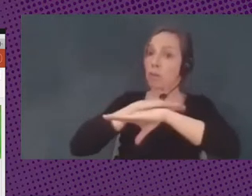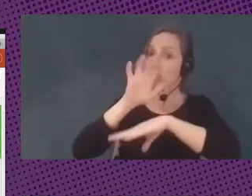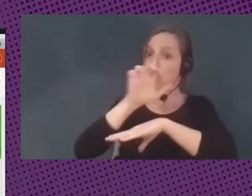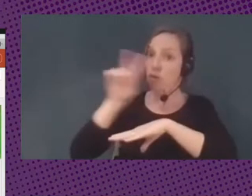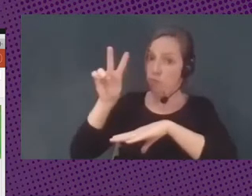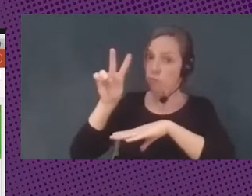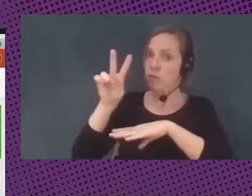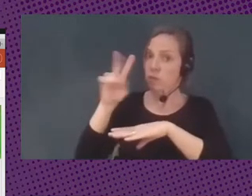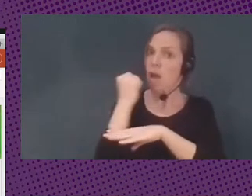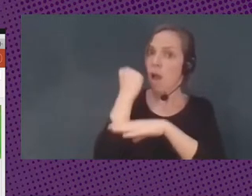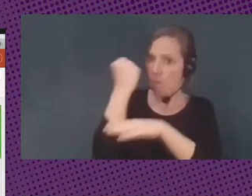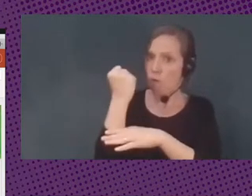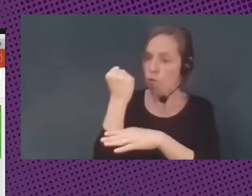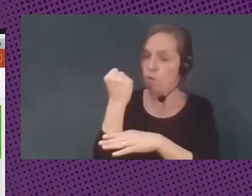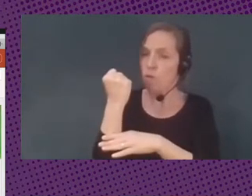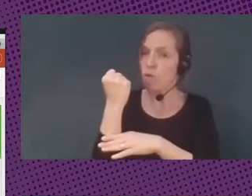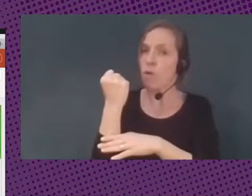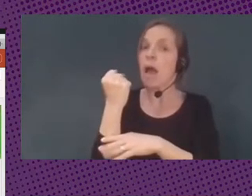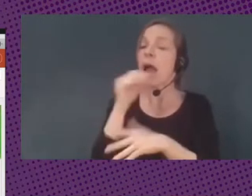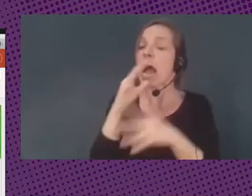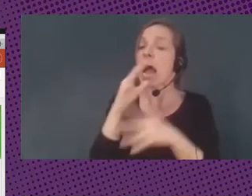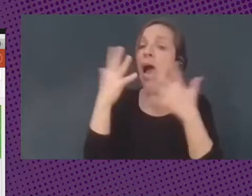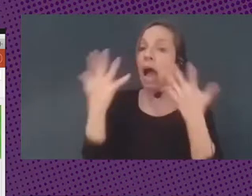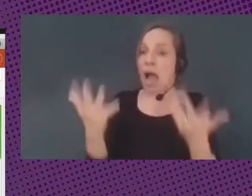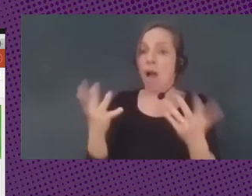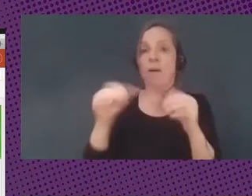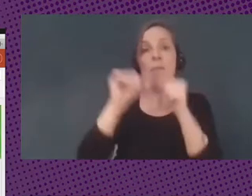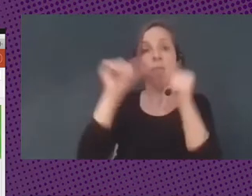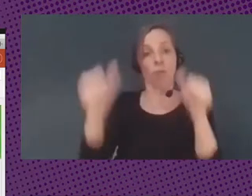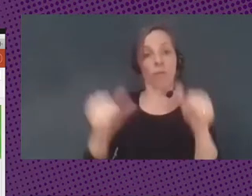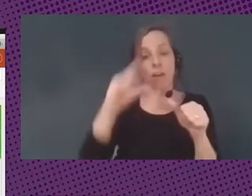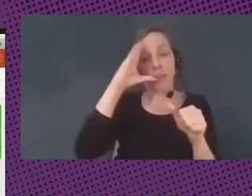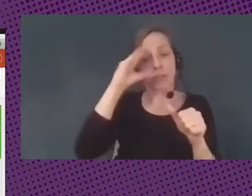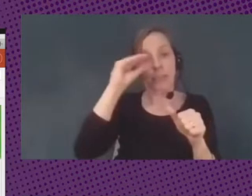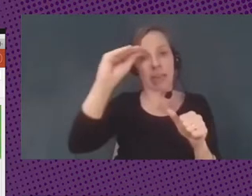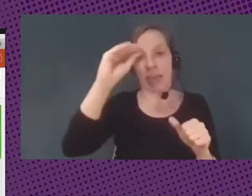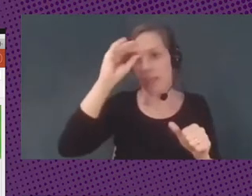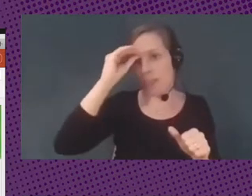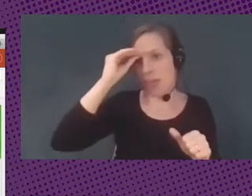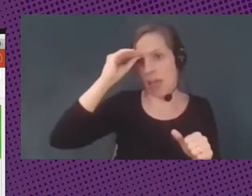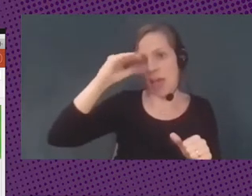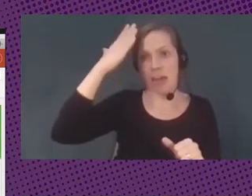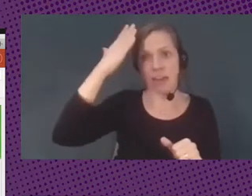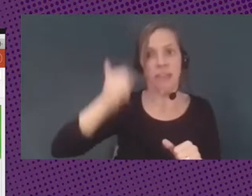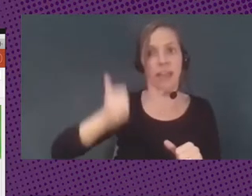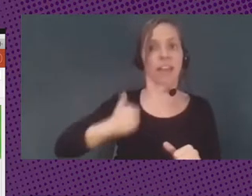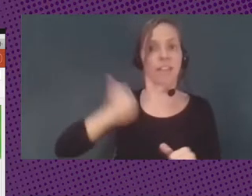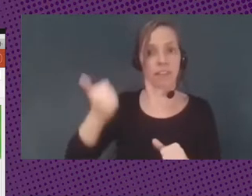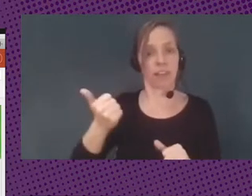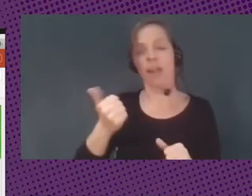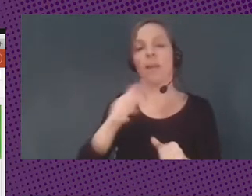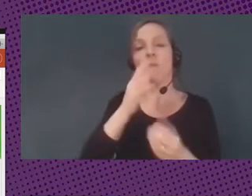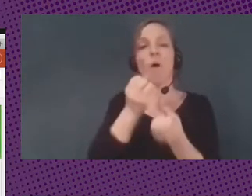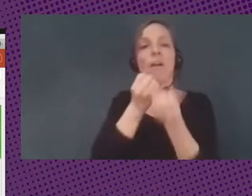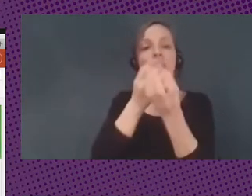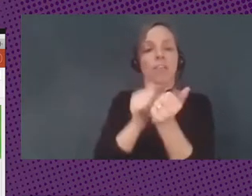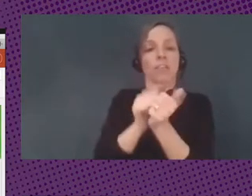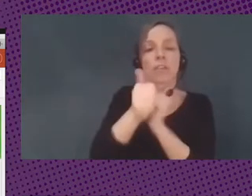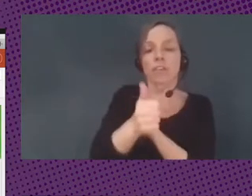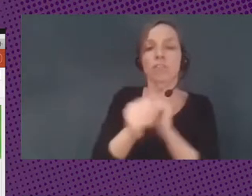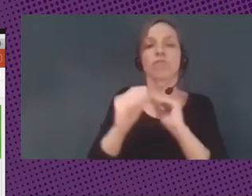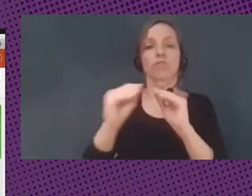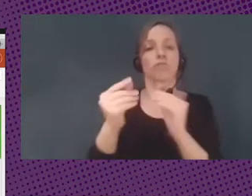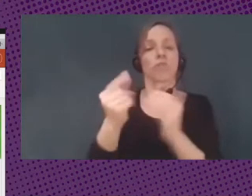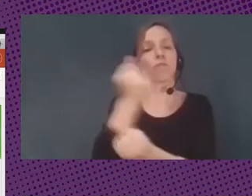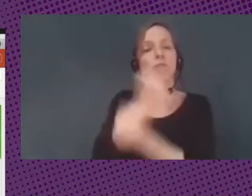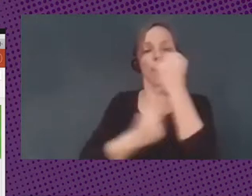adelante, y que ahora tiene modelos de inteligencia artificial con los datos crediticios, el comportamiento financiero de